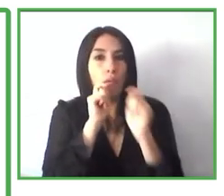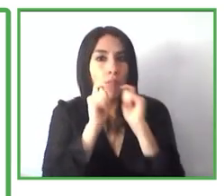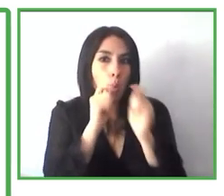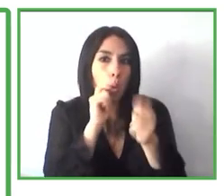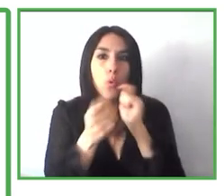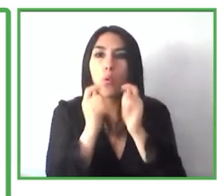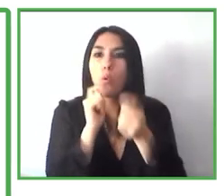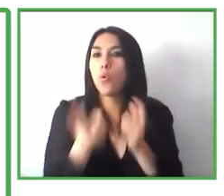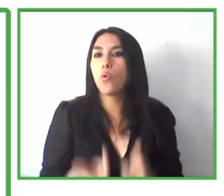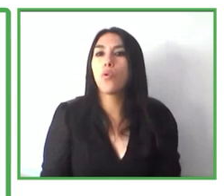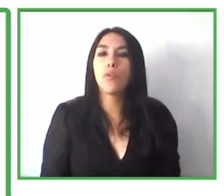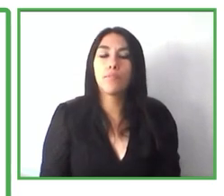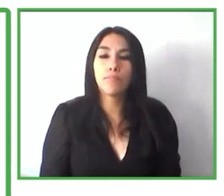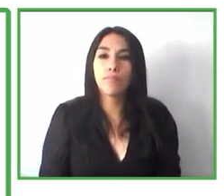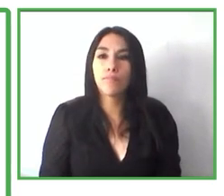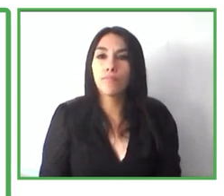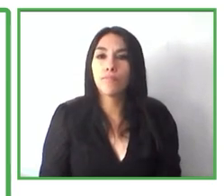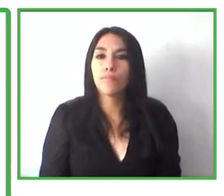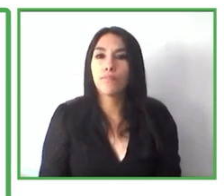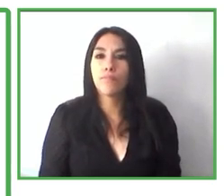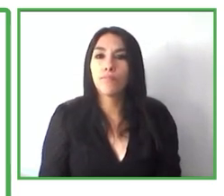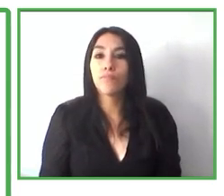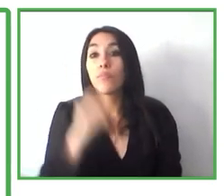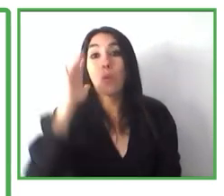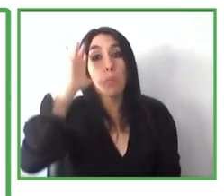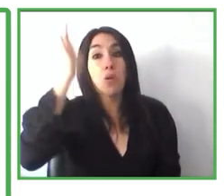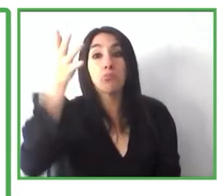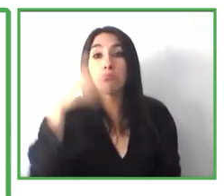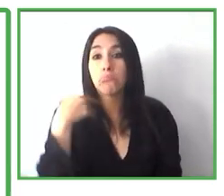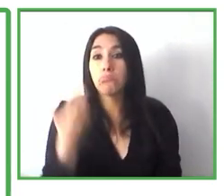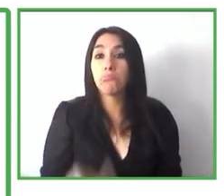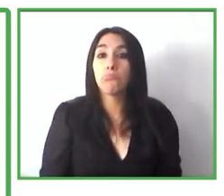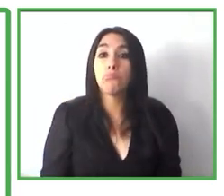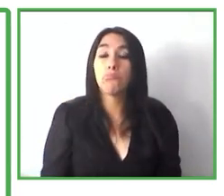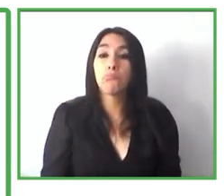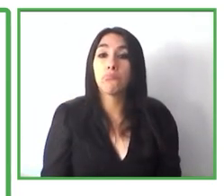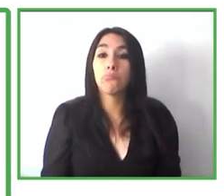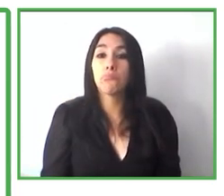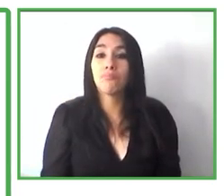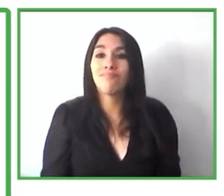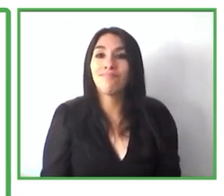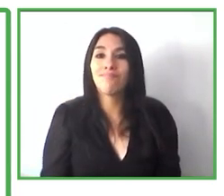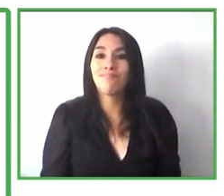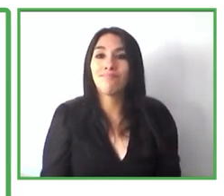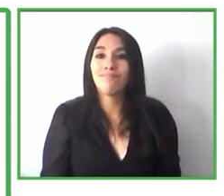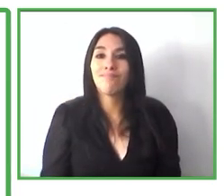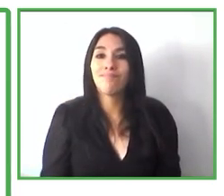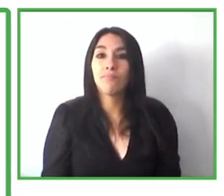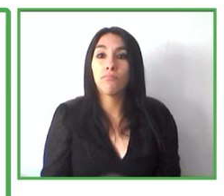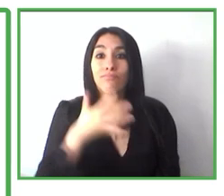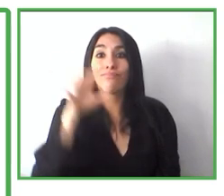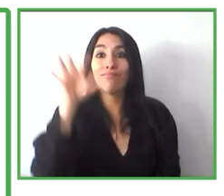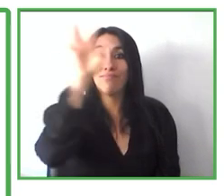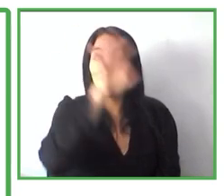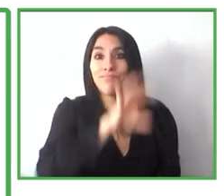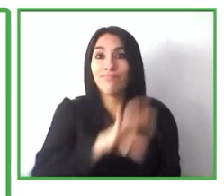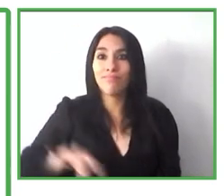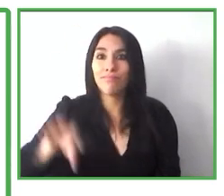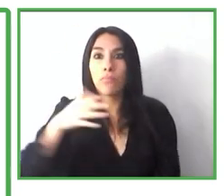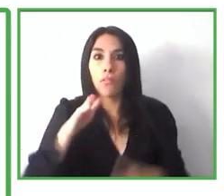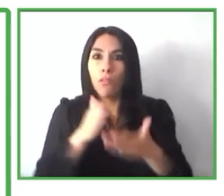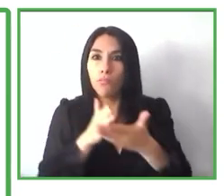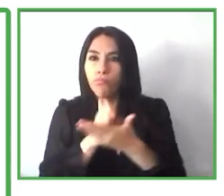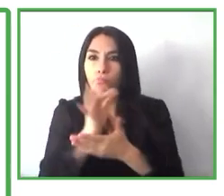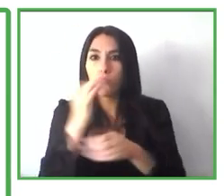Después viene una parte importante, que es el comienzo del trabajo. La mayoría de las veces estamos presentes